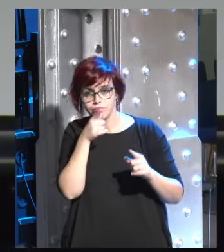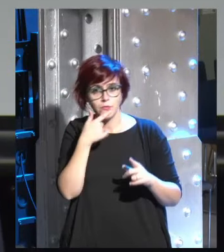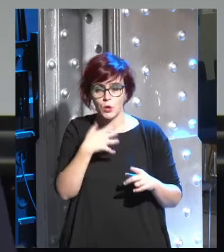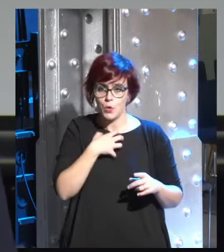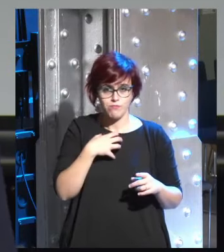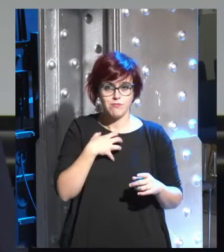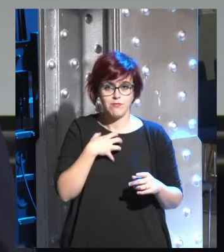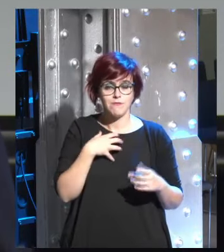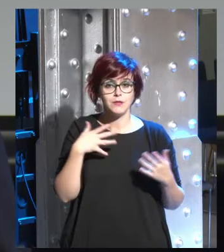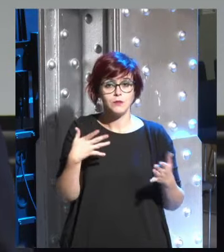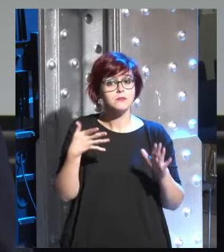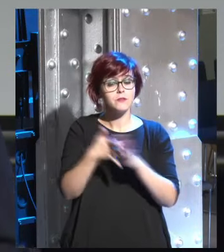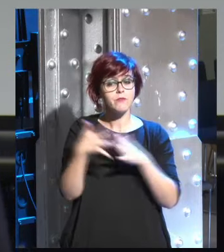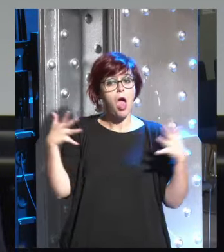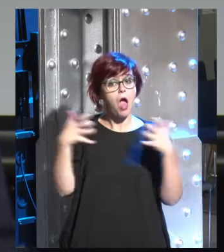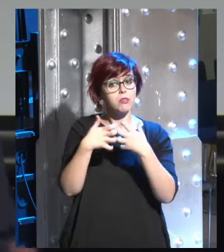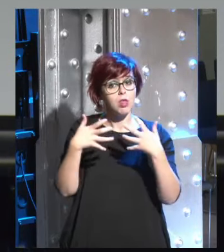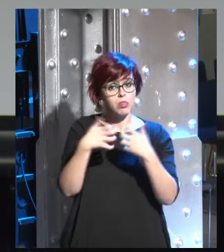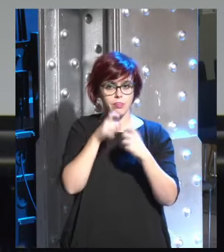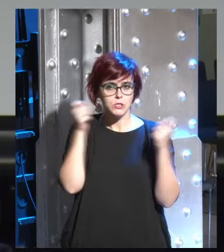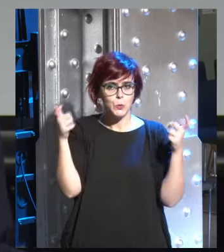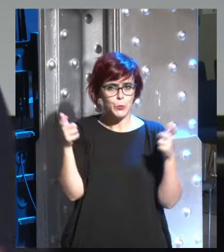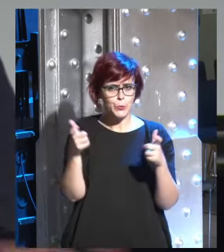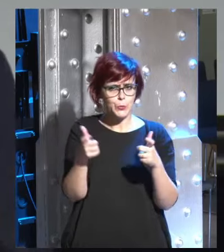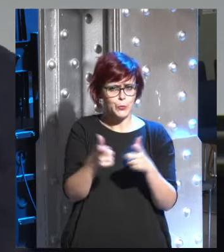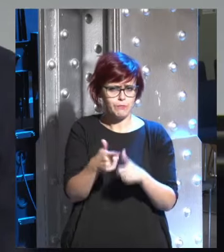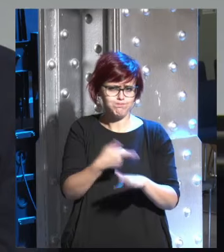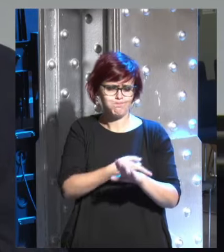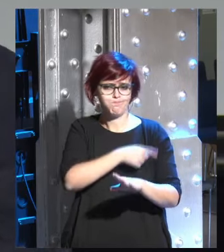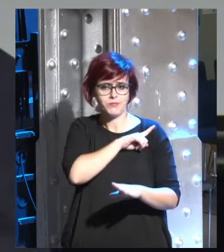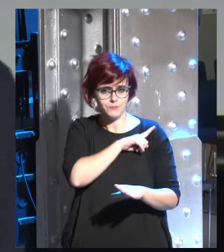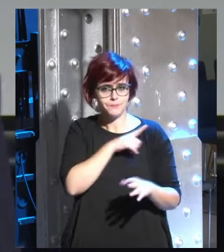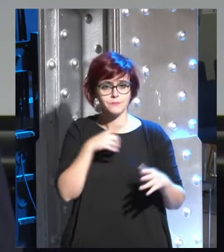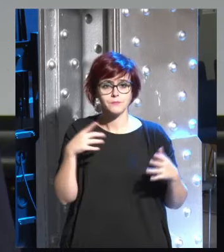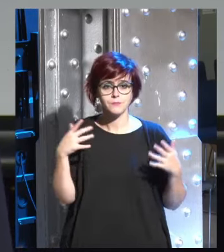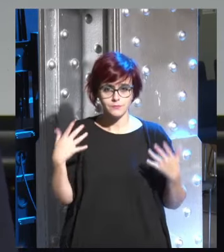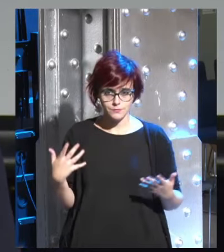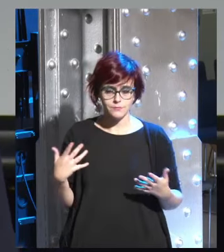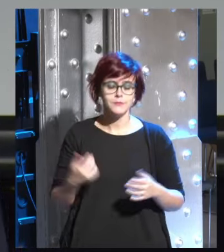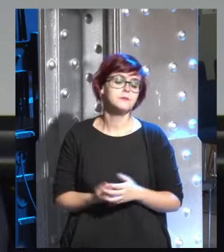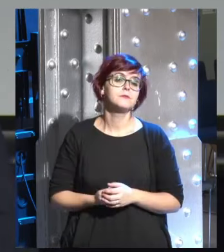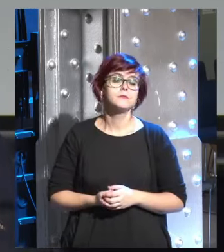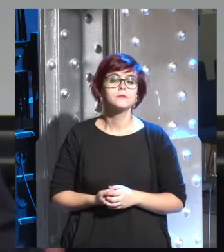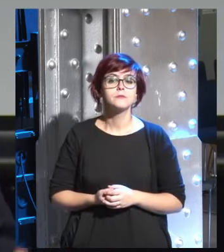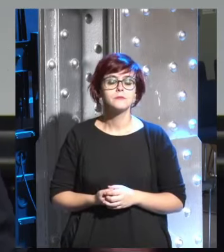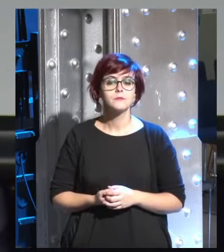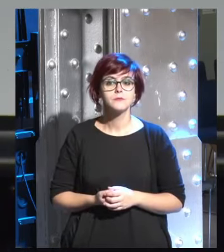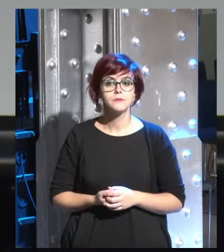es decir que el número de accidentes decrecerá enormemente al final